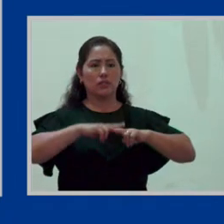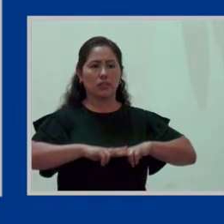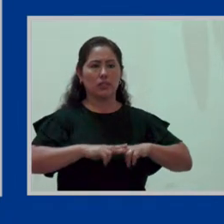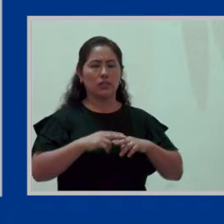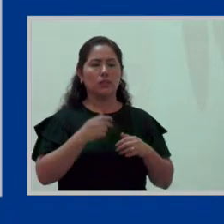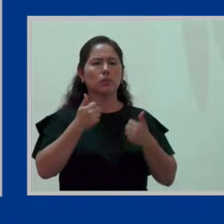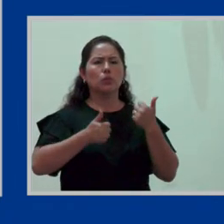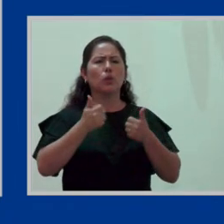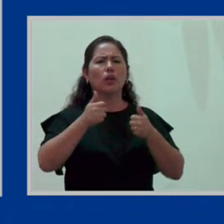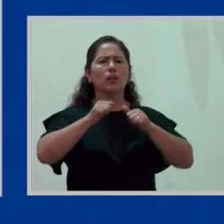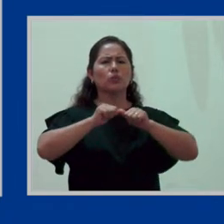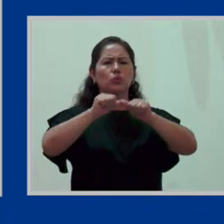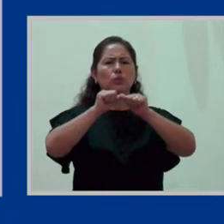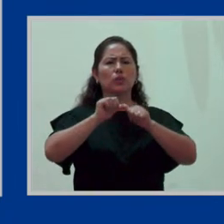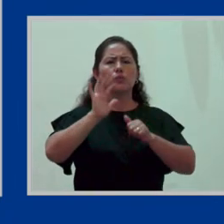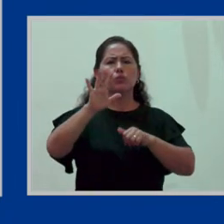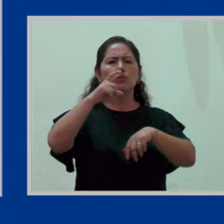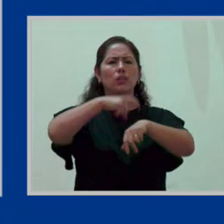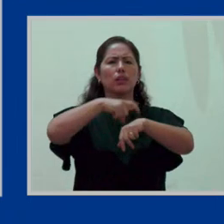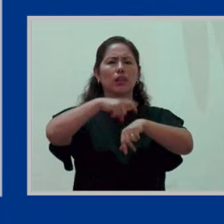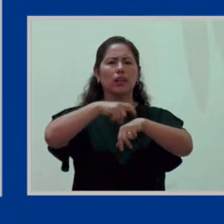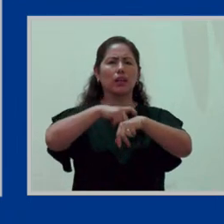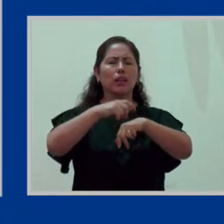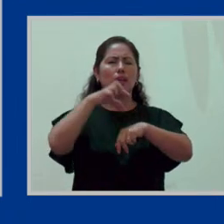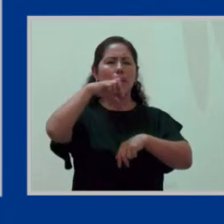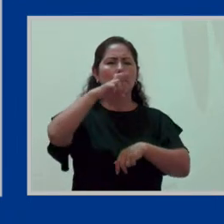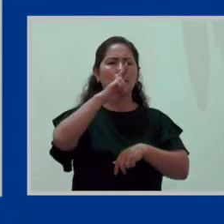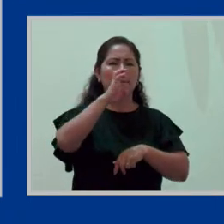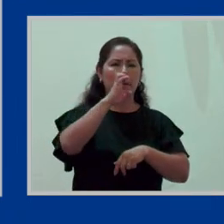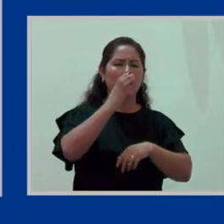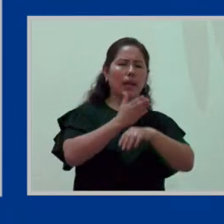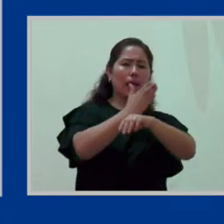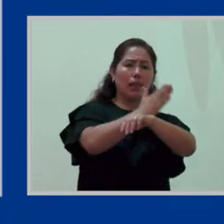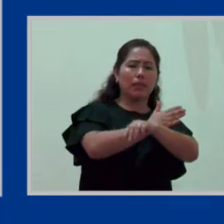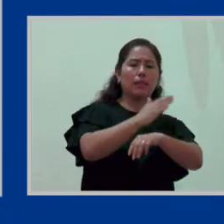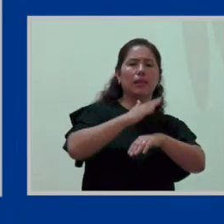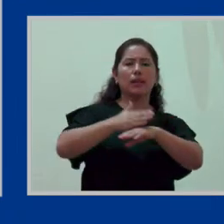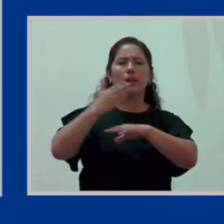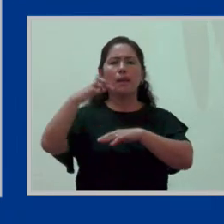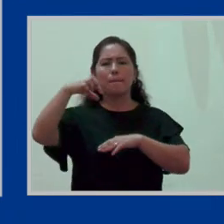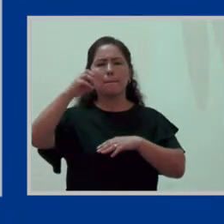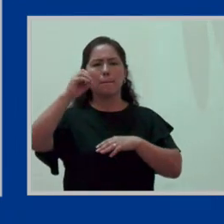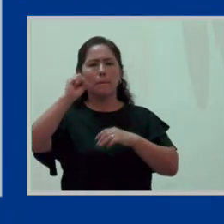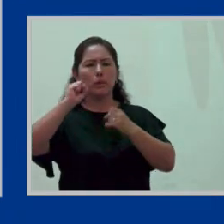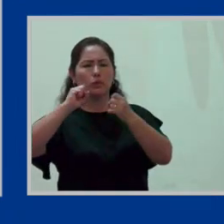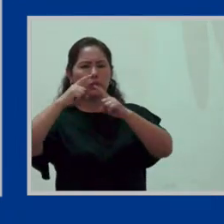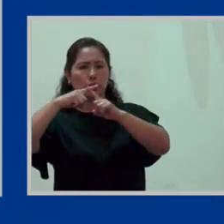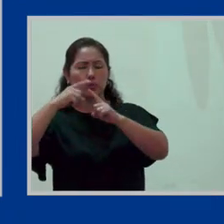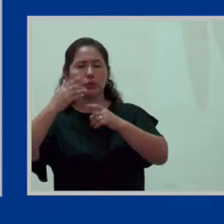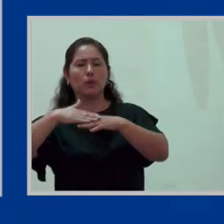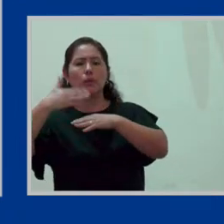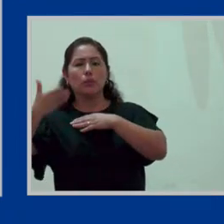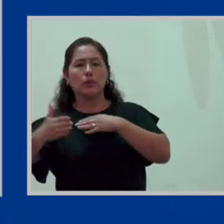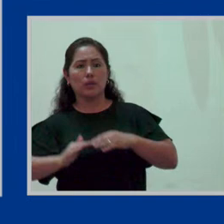cuál es la duración del descanso pre y post natal o el descanso por maternidad está